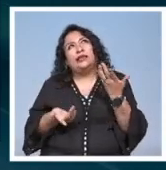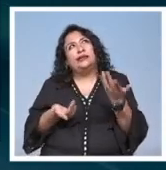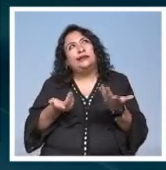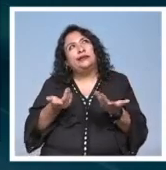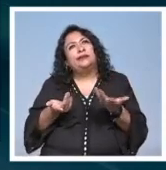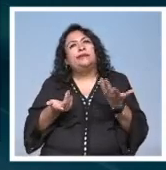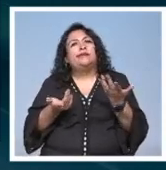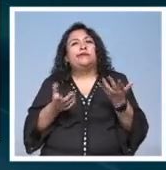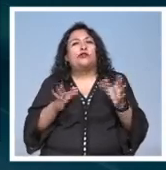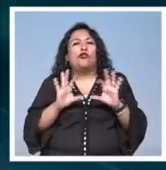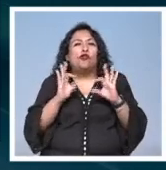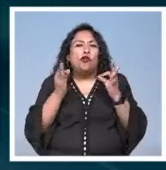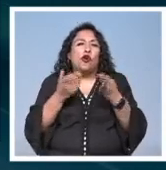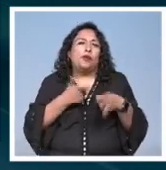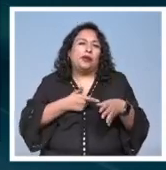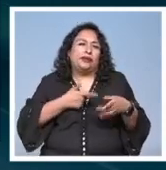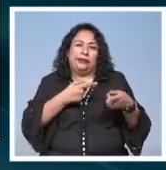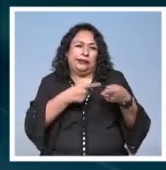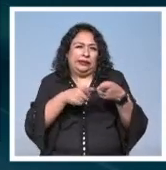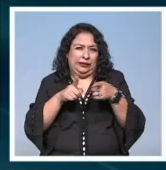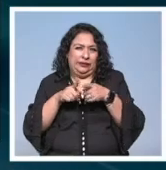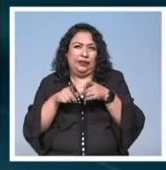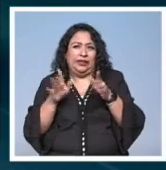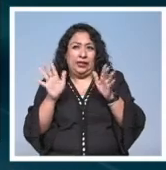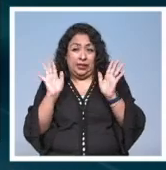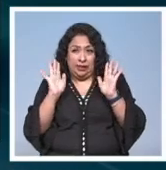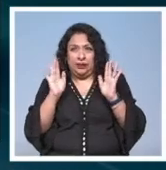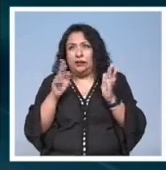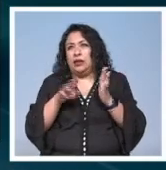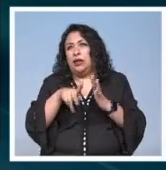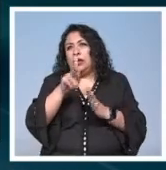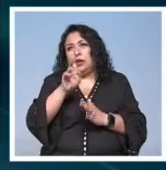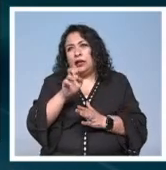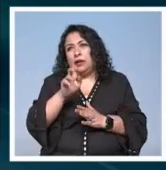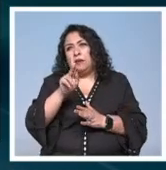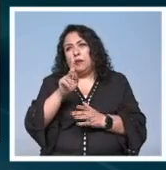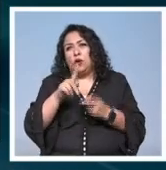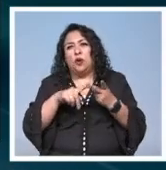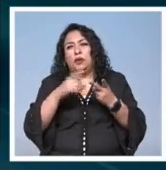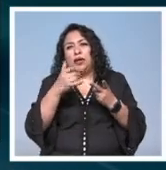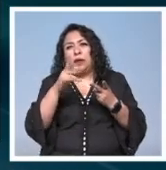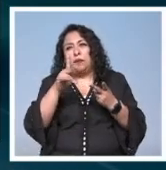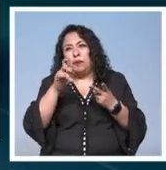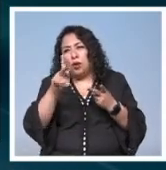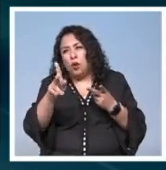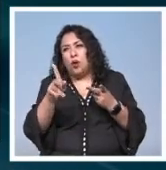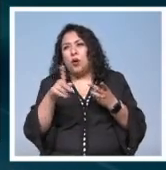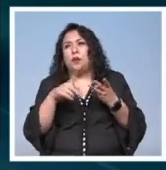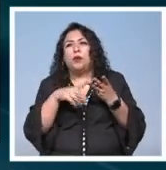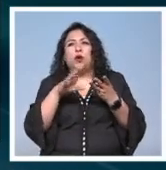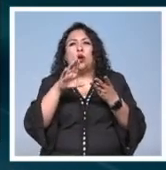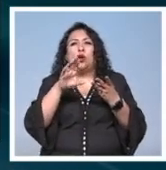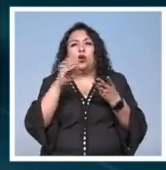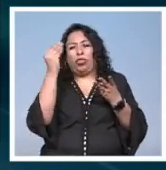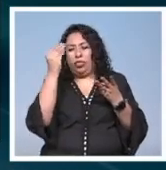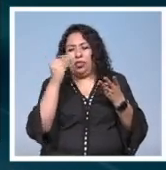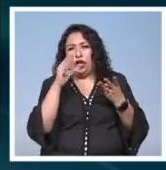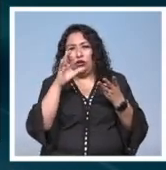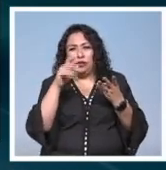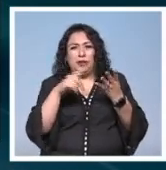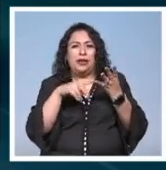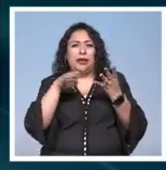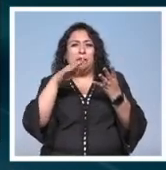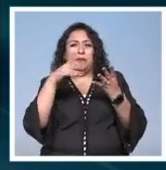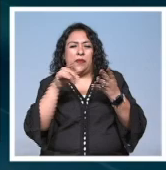géneros y gustos por el K-pop J-pop por el cosplay por el manga